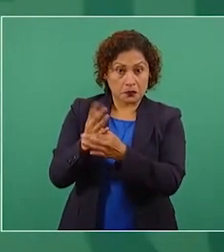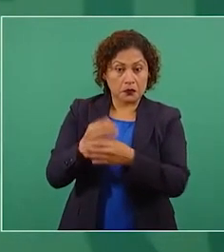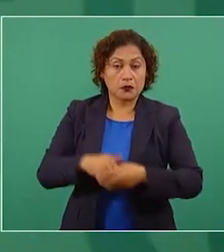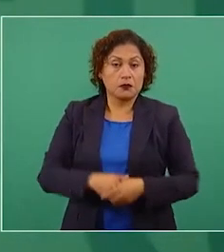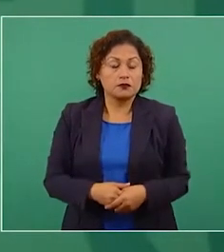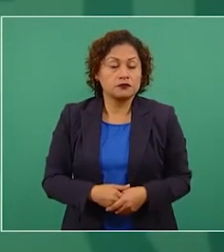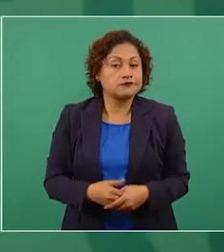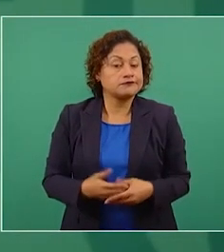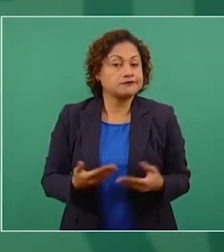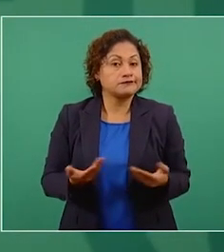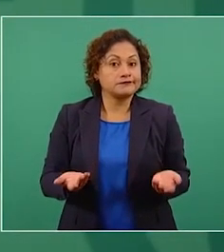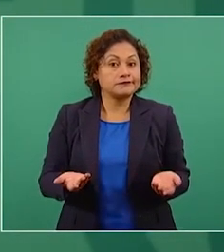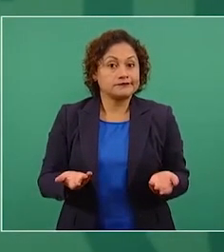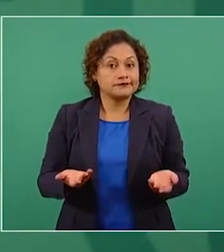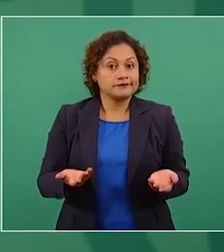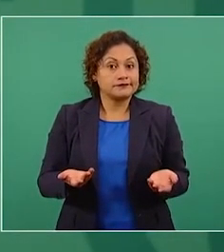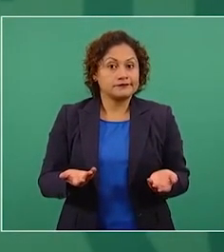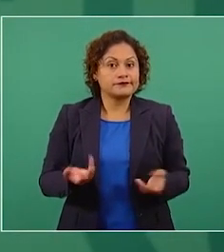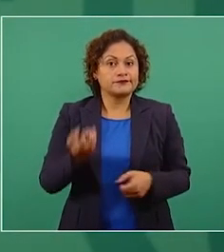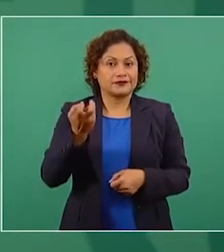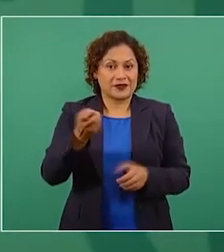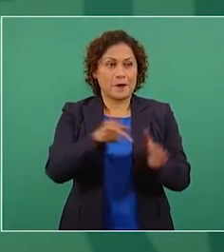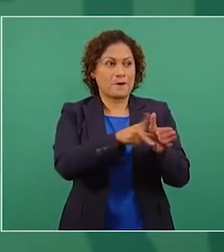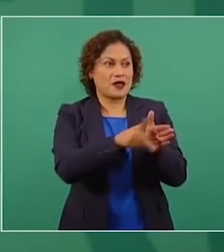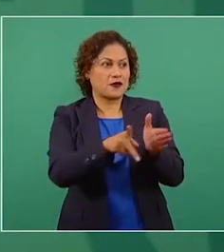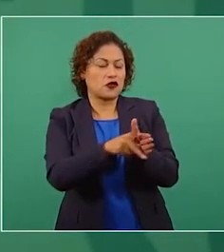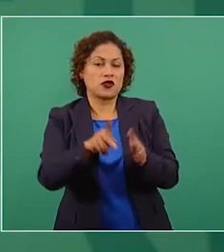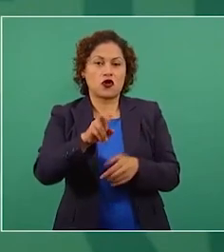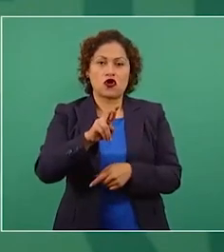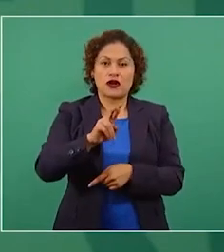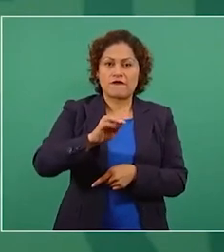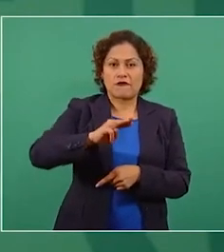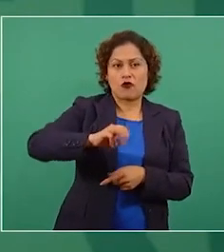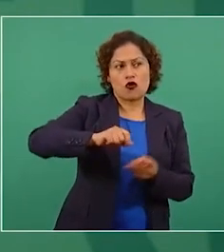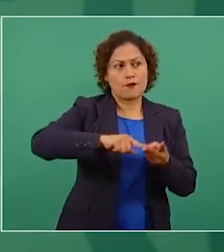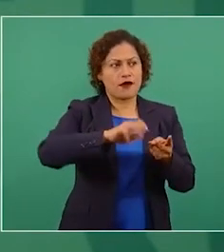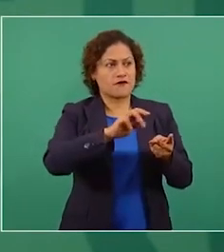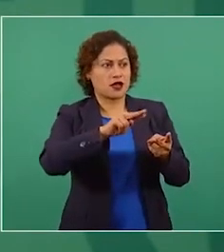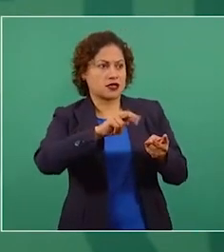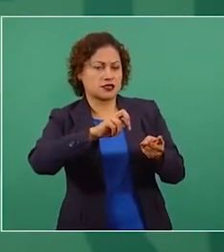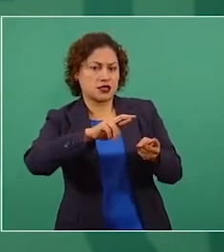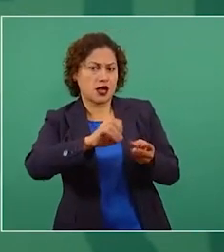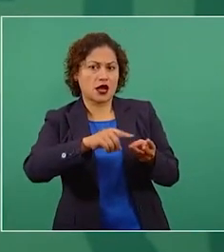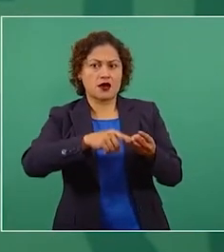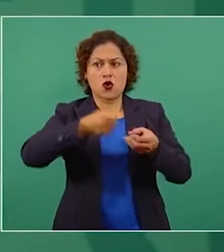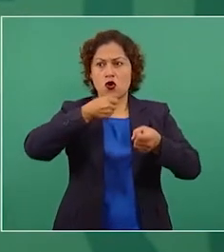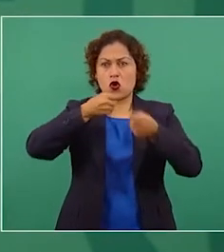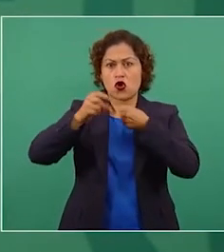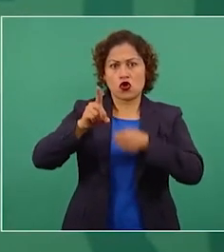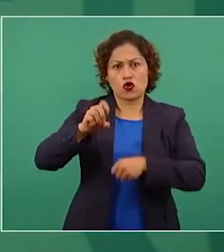Esto es el Reforma, el Financiero, López Dóriga, todos los días.